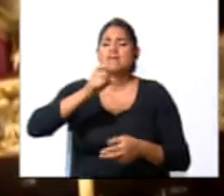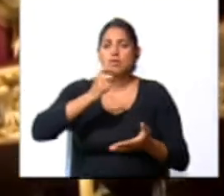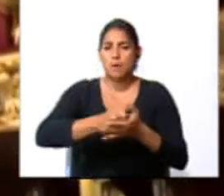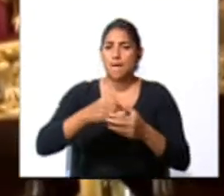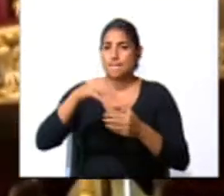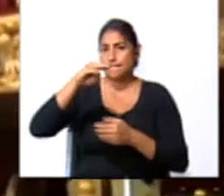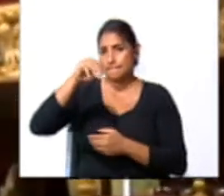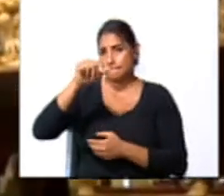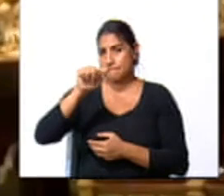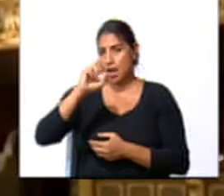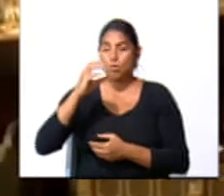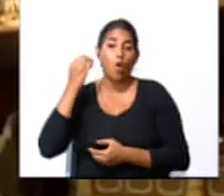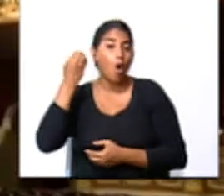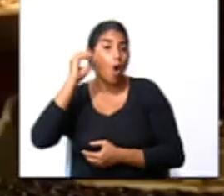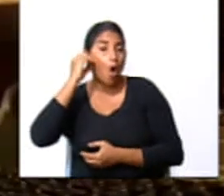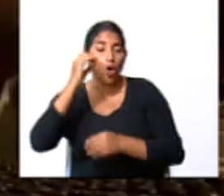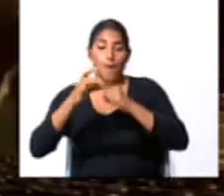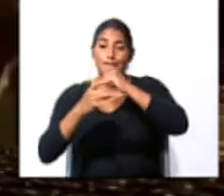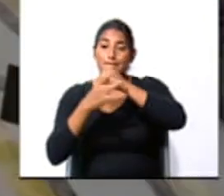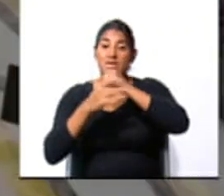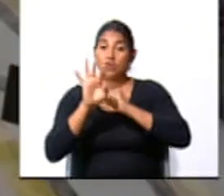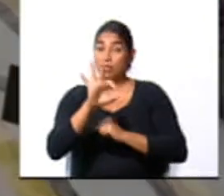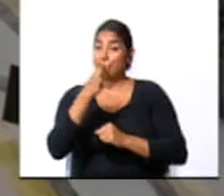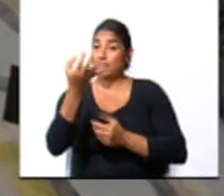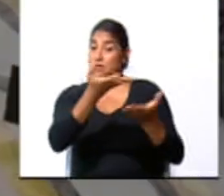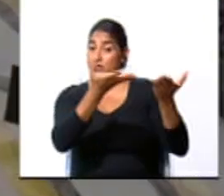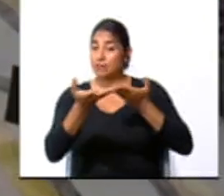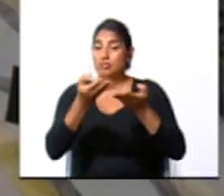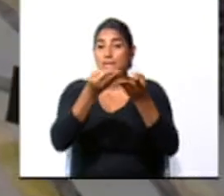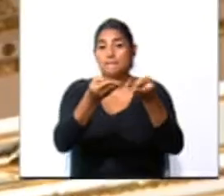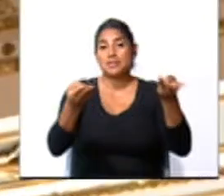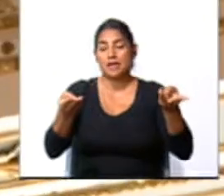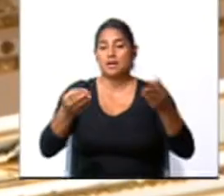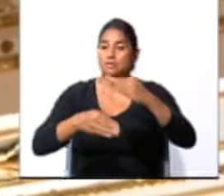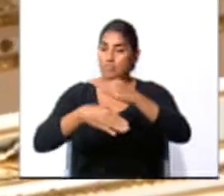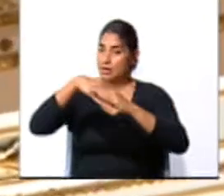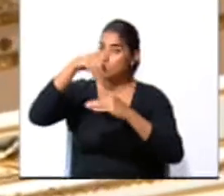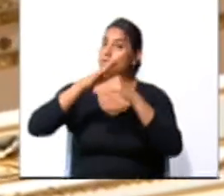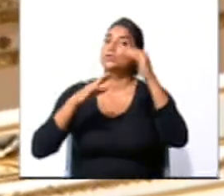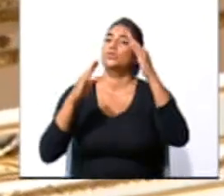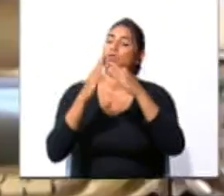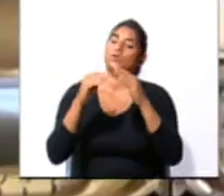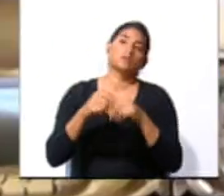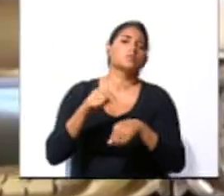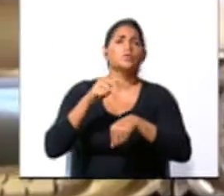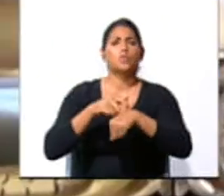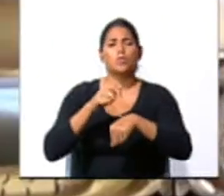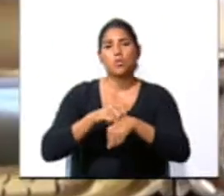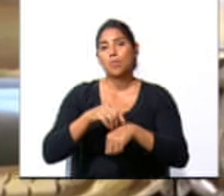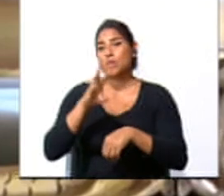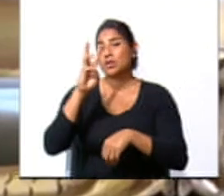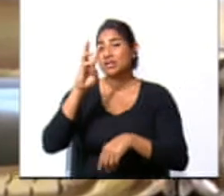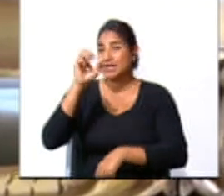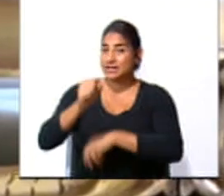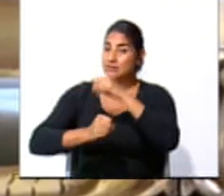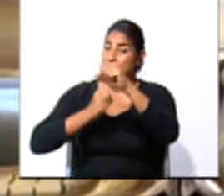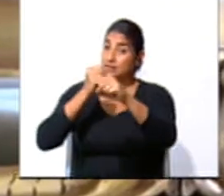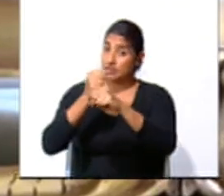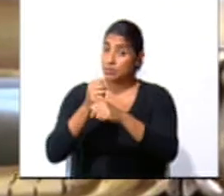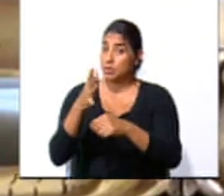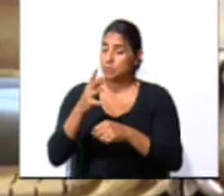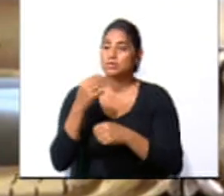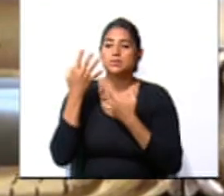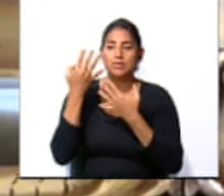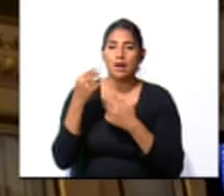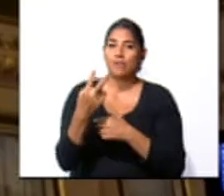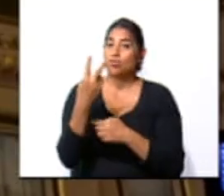mármol, oro y vidrios franceses para los materiales del teatro. La construcción duró unos seis años, se esperaba que